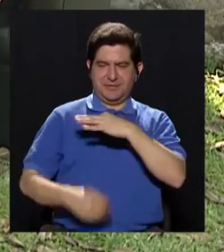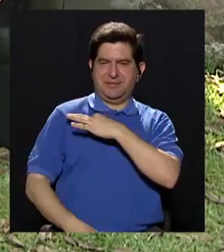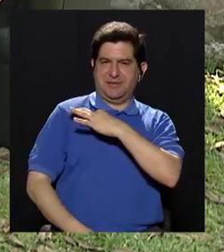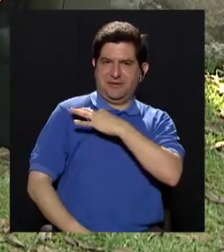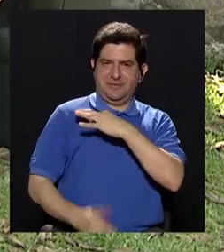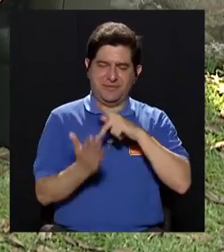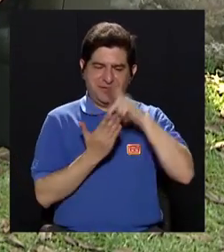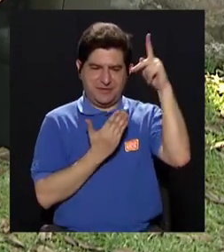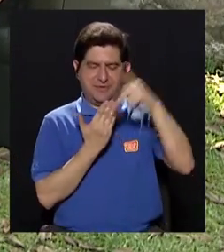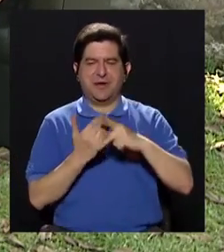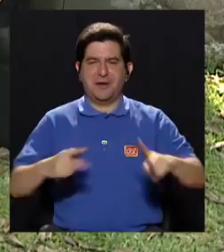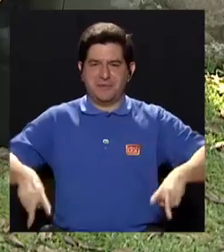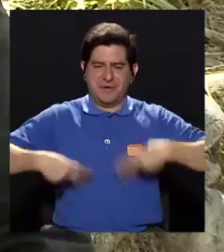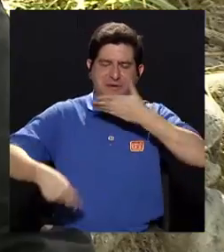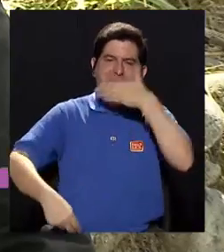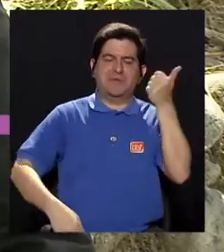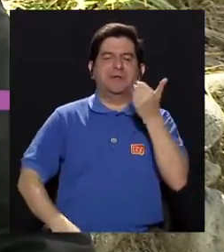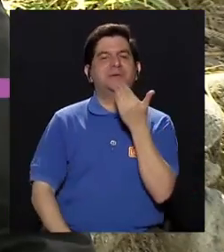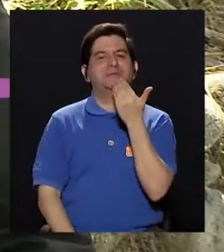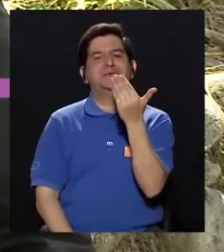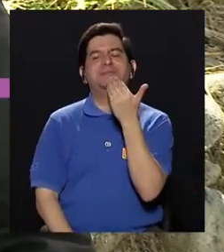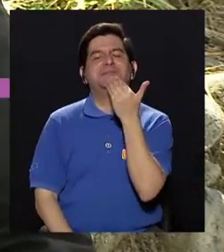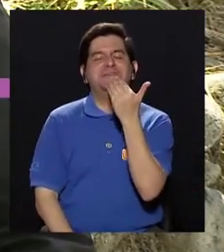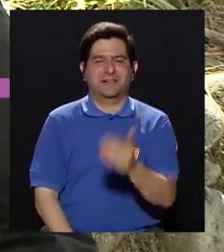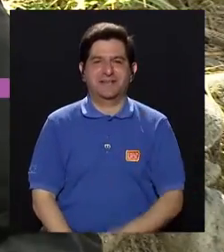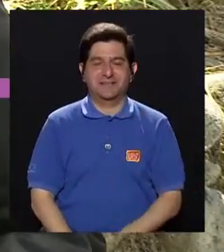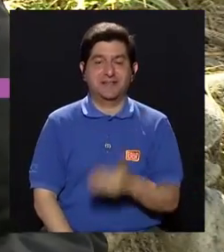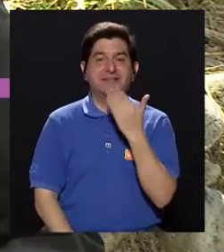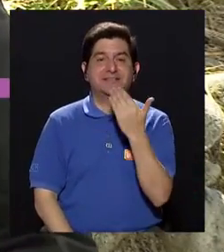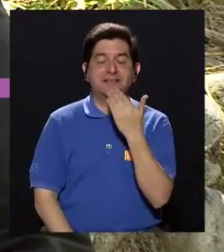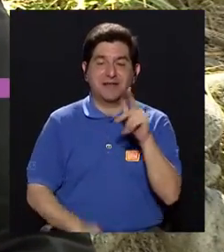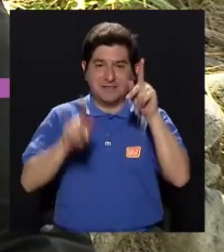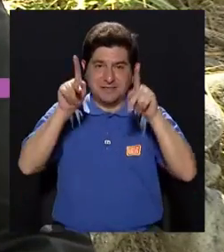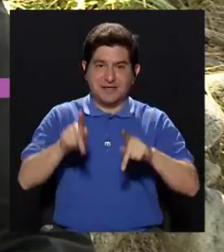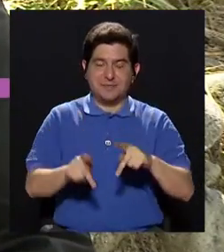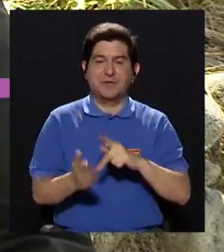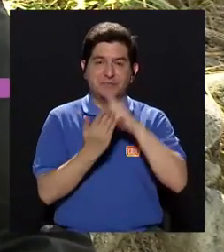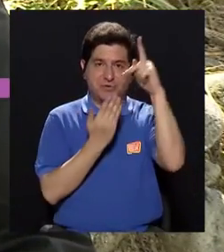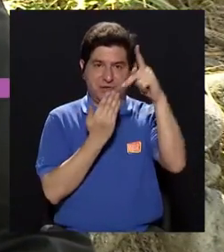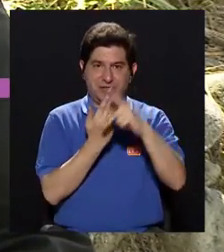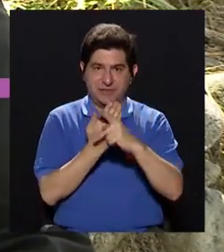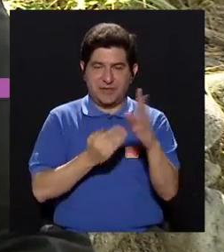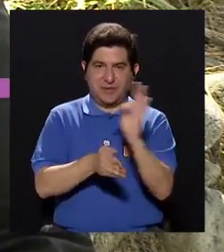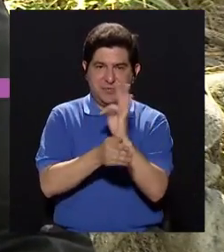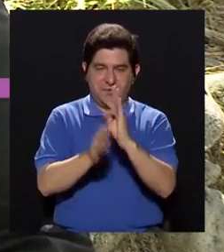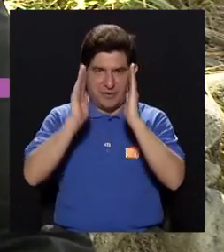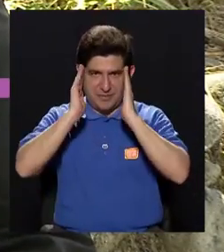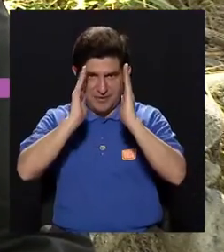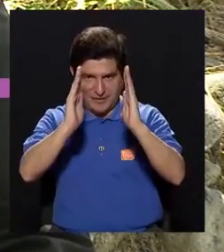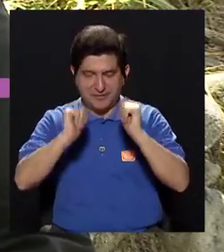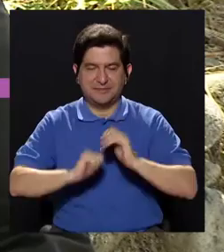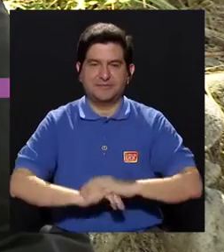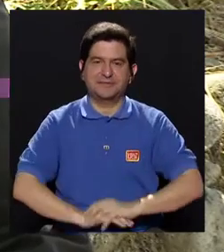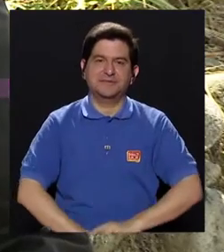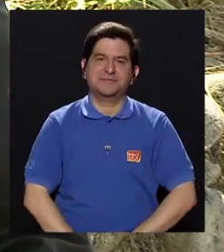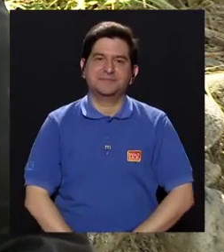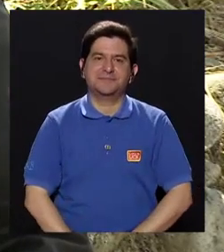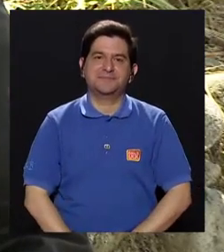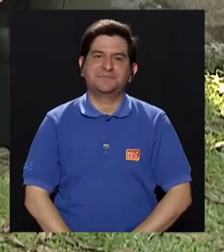invitación a este programa Vivir Mejor. Muchas gracias y muchas gracias a los televidentes que nos dignan con su presencia.